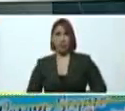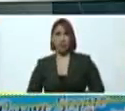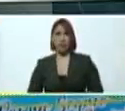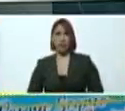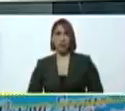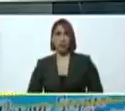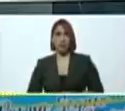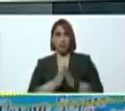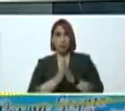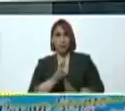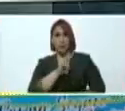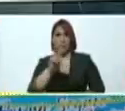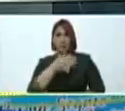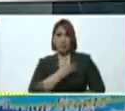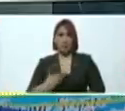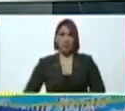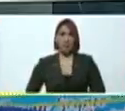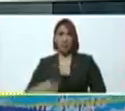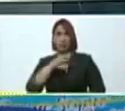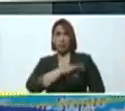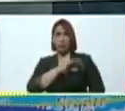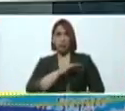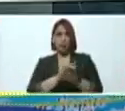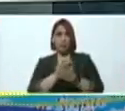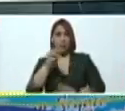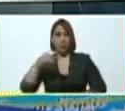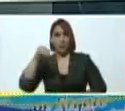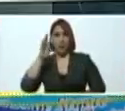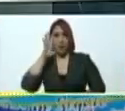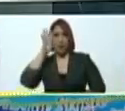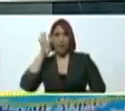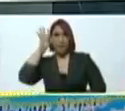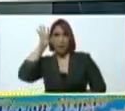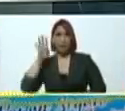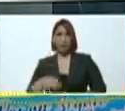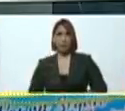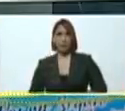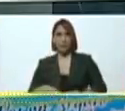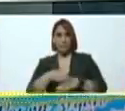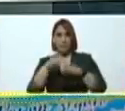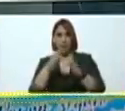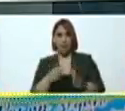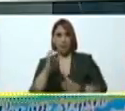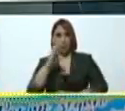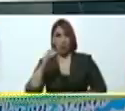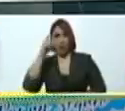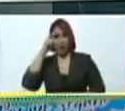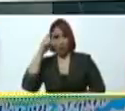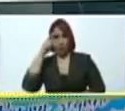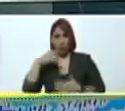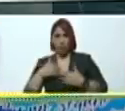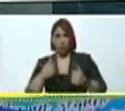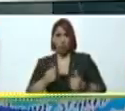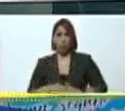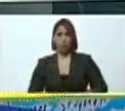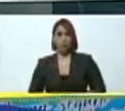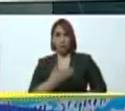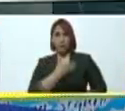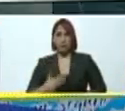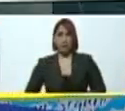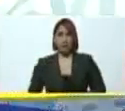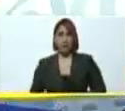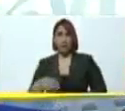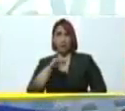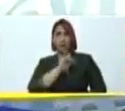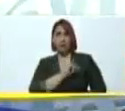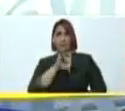señor vicepresidente de lo social, compañero Mervis Maldonado, ministro Carlos Alvarado, señora presidenta del seguro